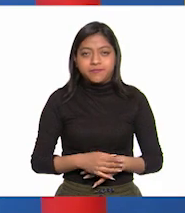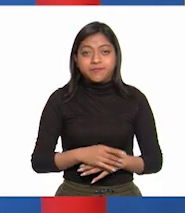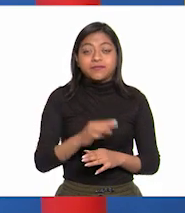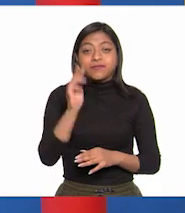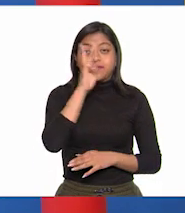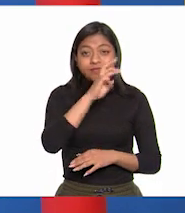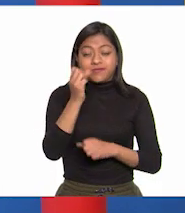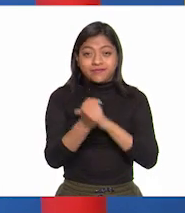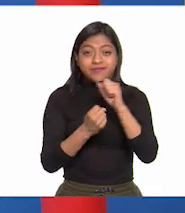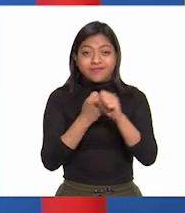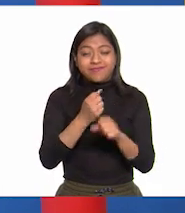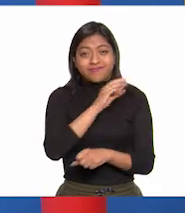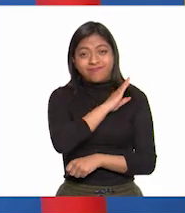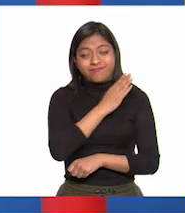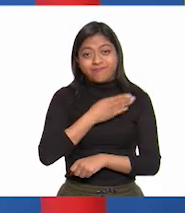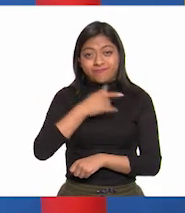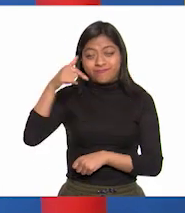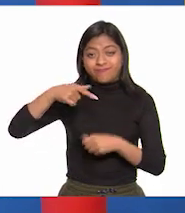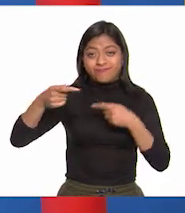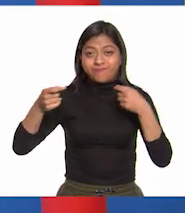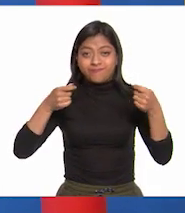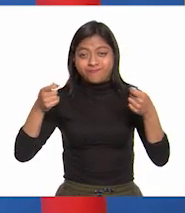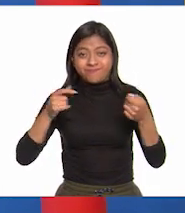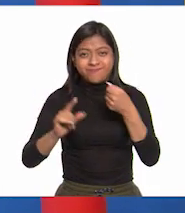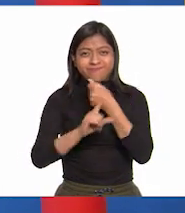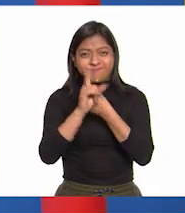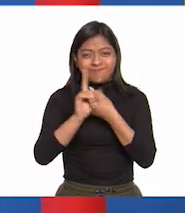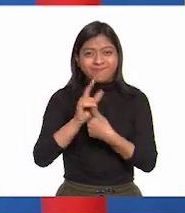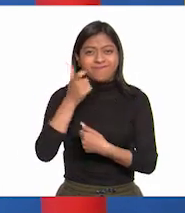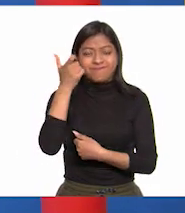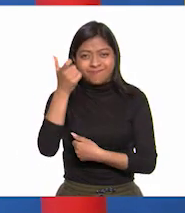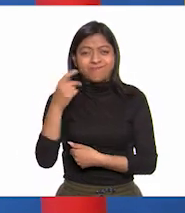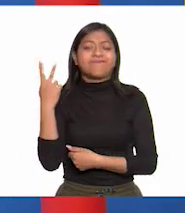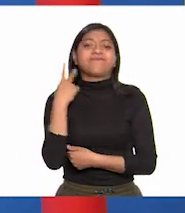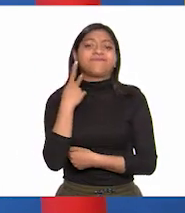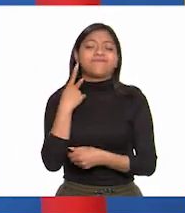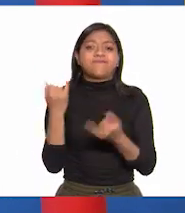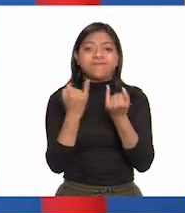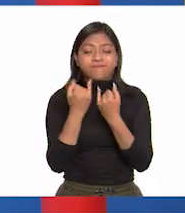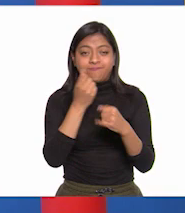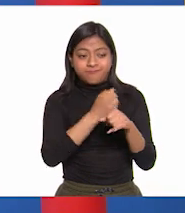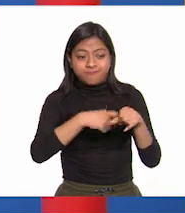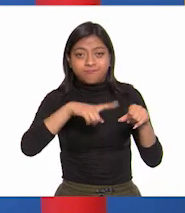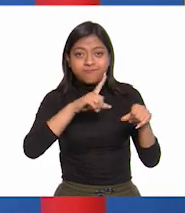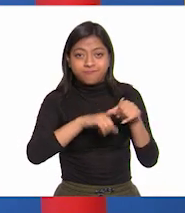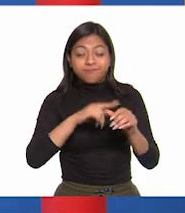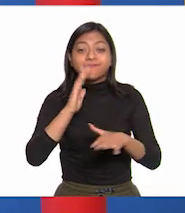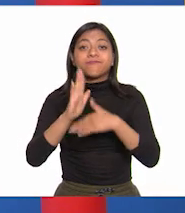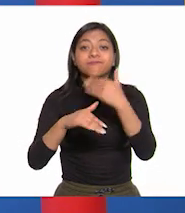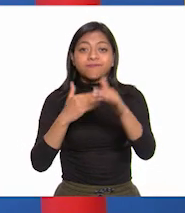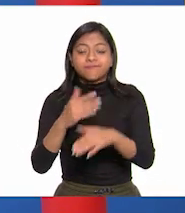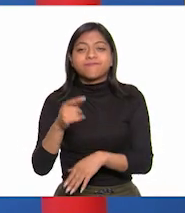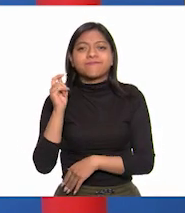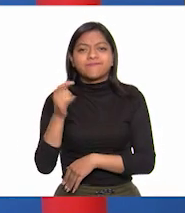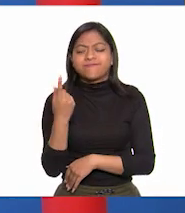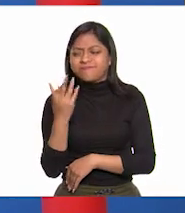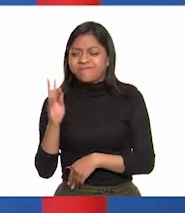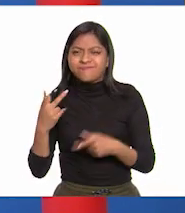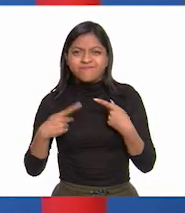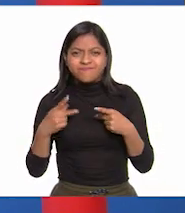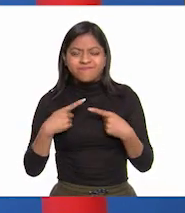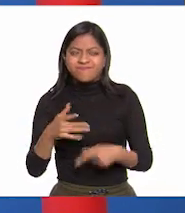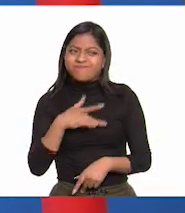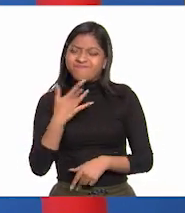años de dominio español, los problemas económicos, políticos y sociales derivaron en movimientos de inconformidad.